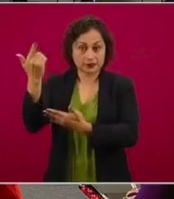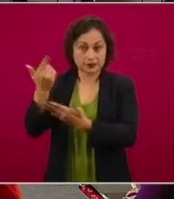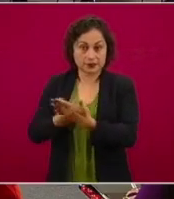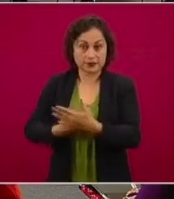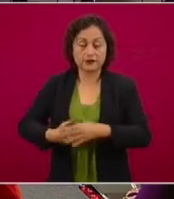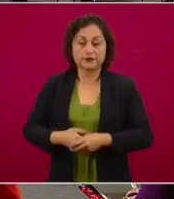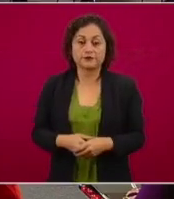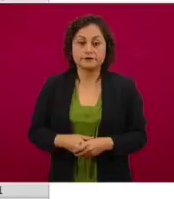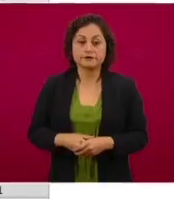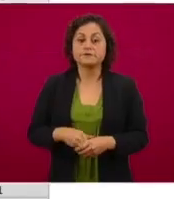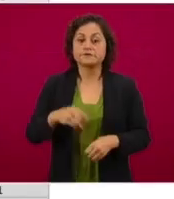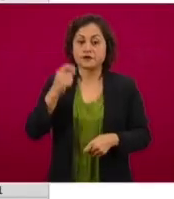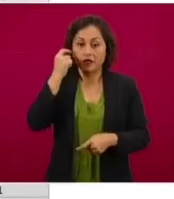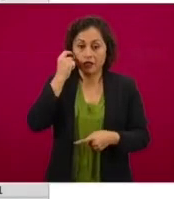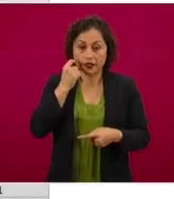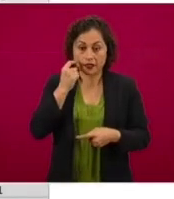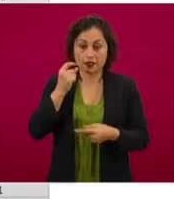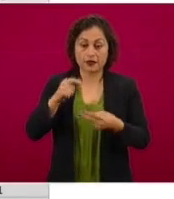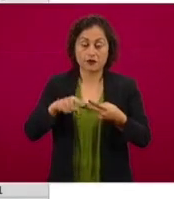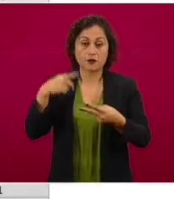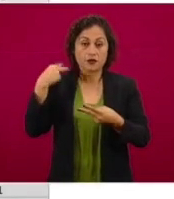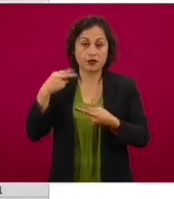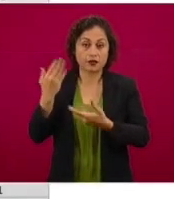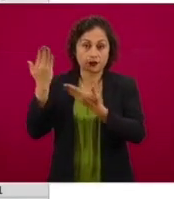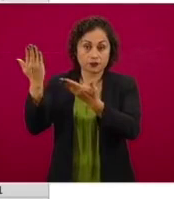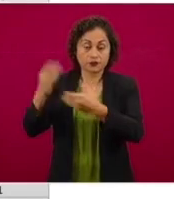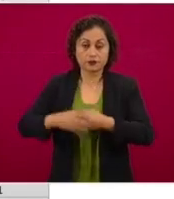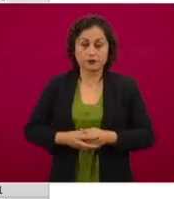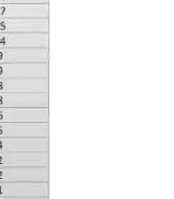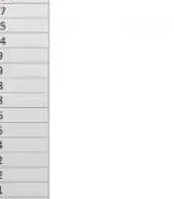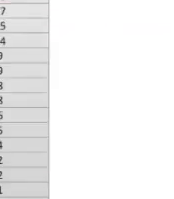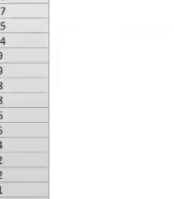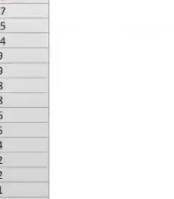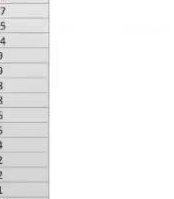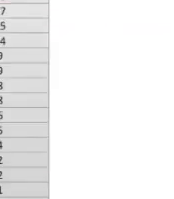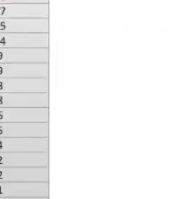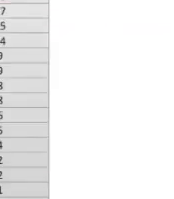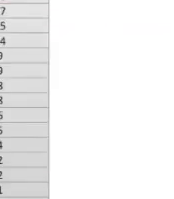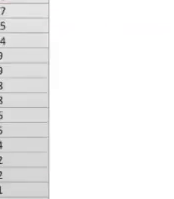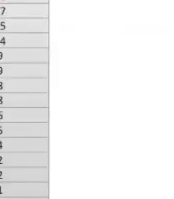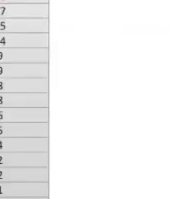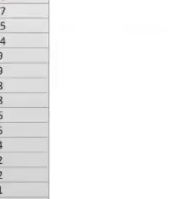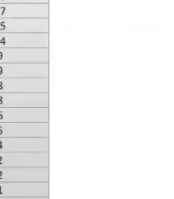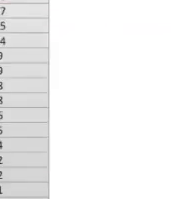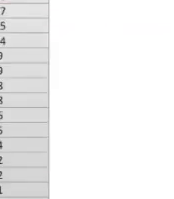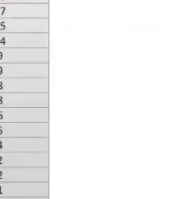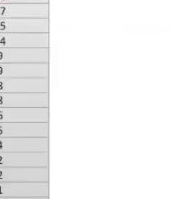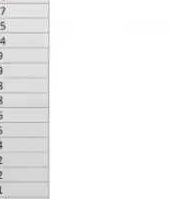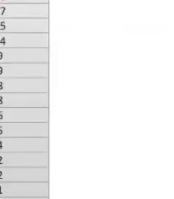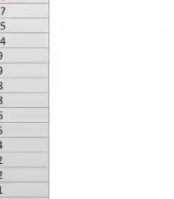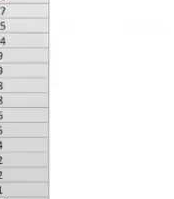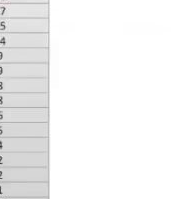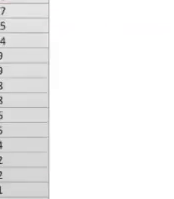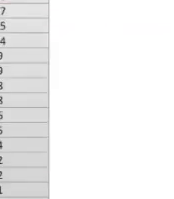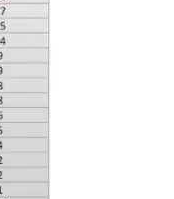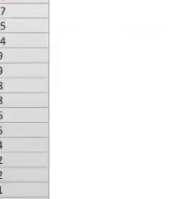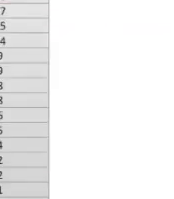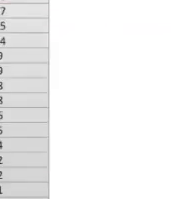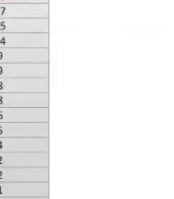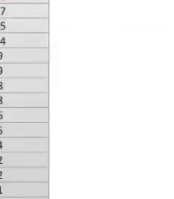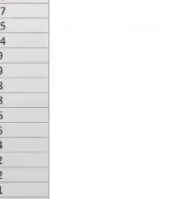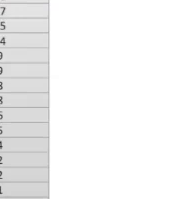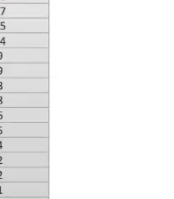principalmente en Guerrero, Veracruz, Tamaulipas, Coahuila, Guanajuato y Sinaloa. La siguiente, por favor.